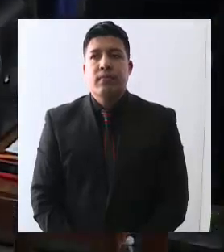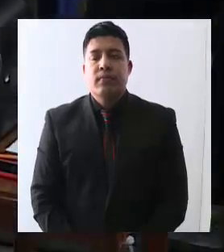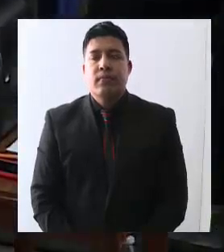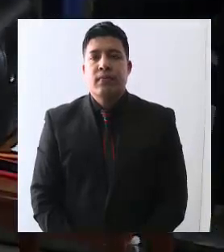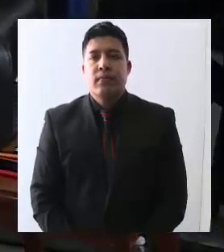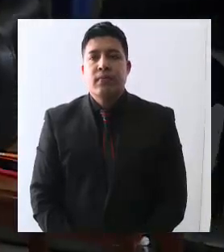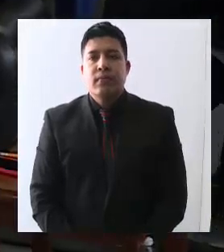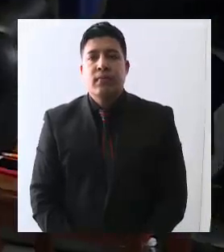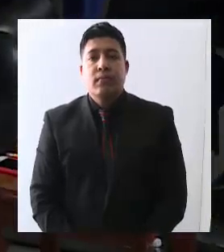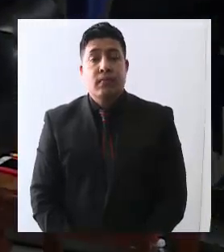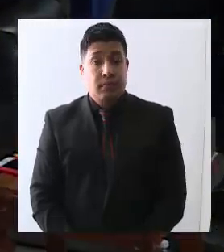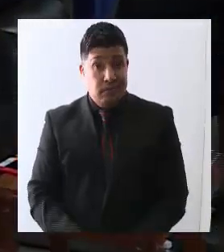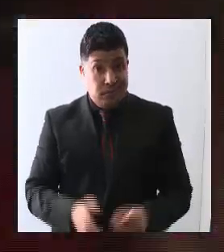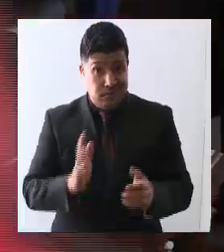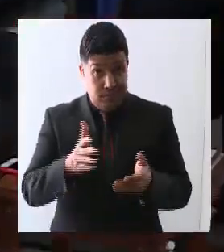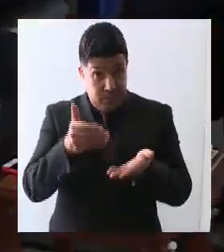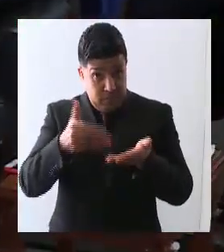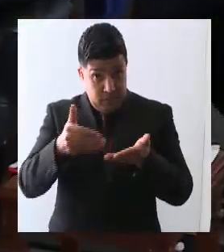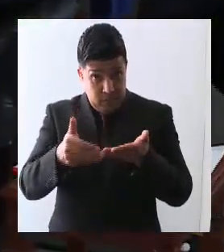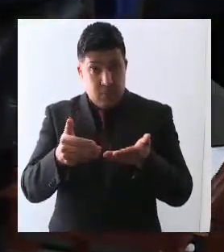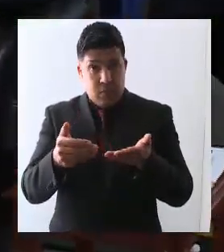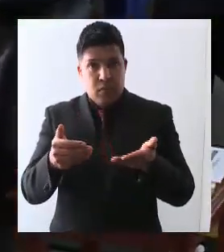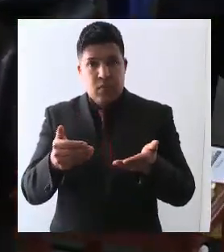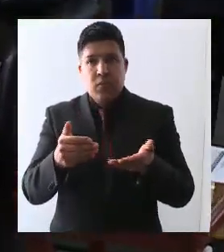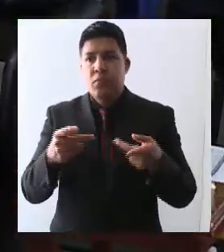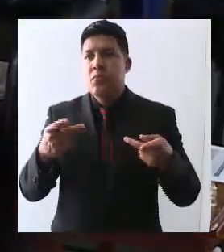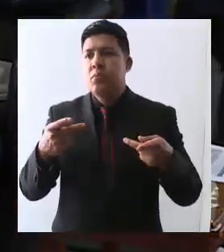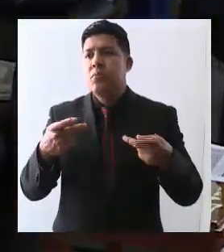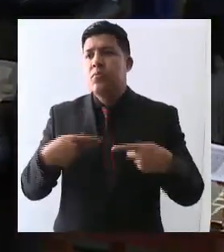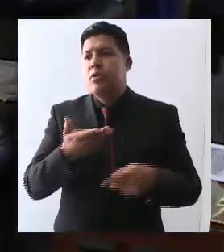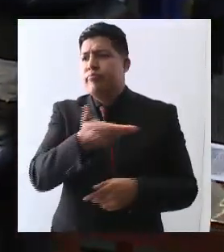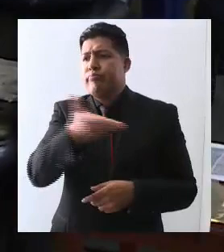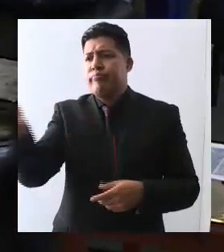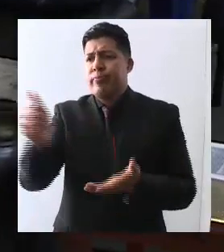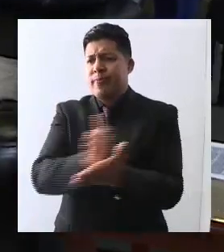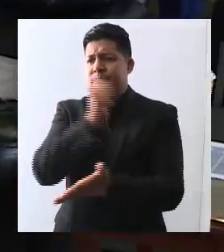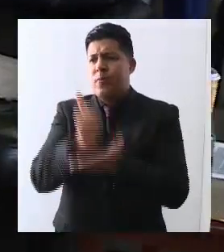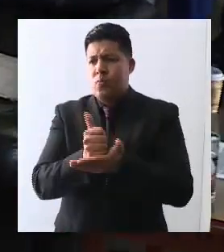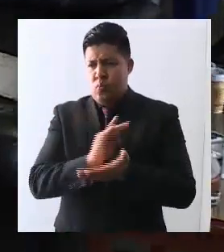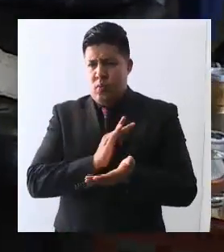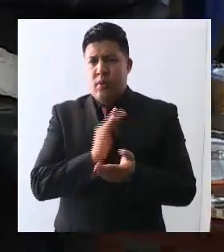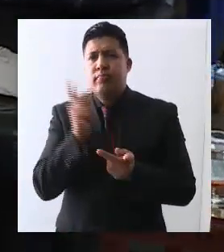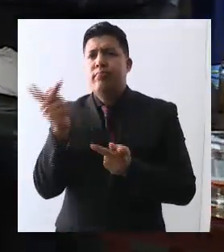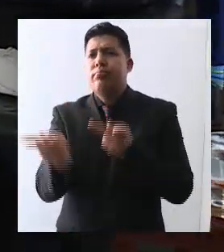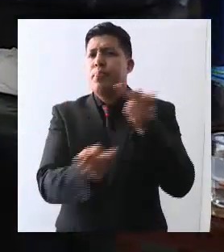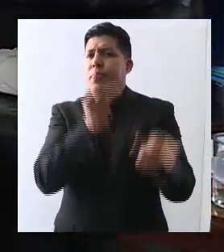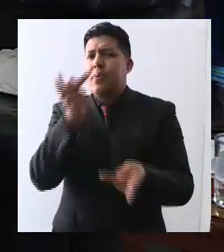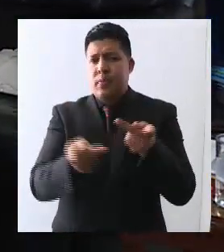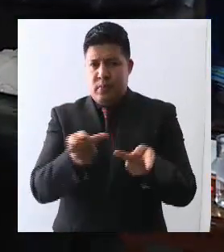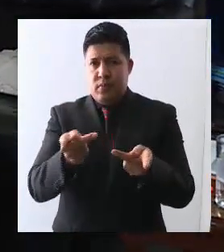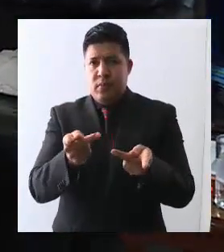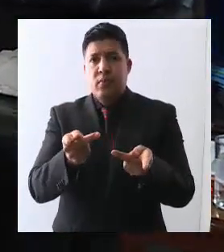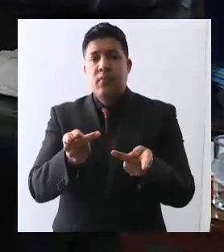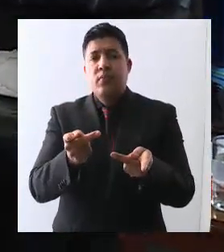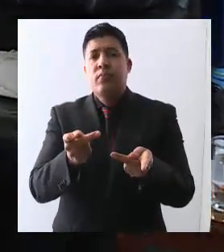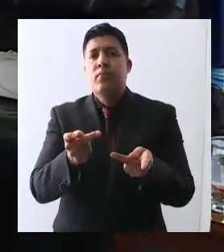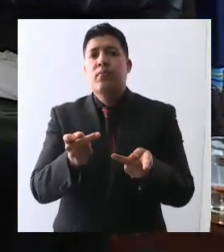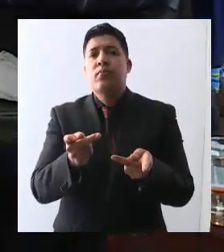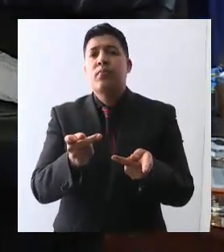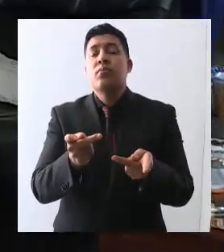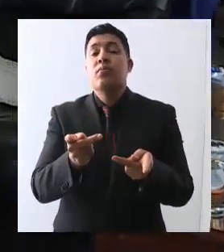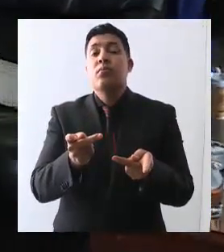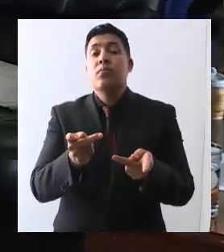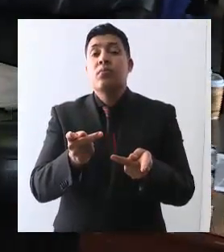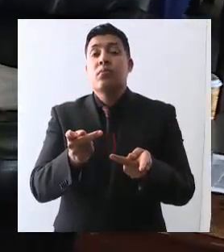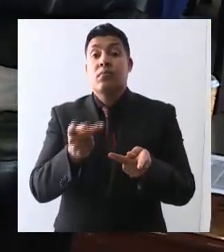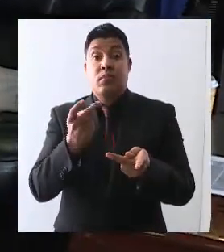Ahora iniciamos el bloque de la pregunta ciudadana. Ustedes recordarán que la pregunta ciudadana se sumó